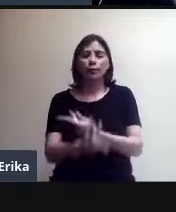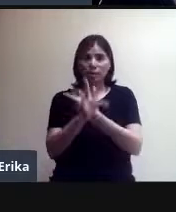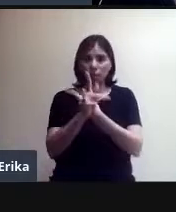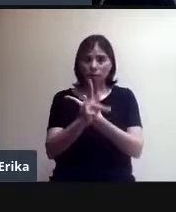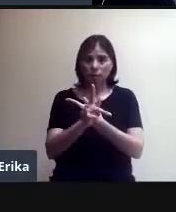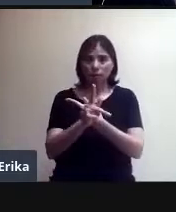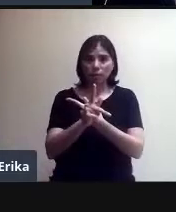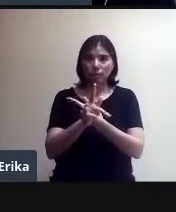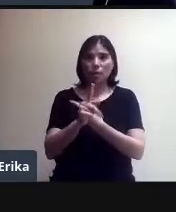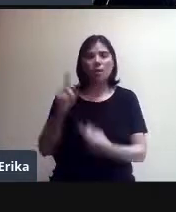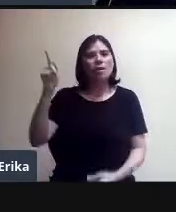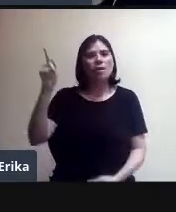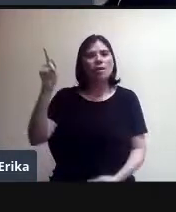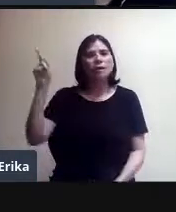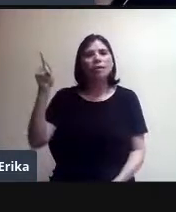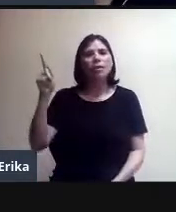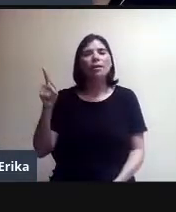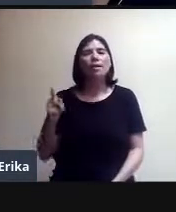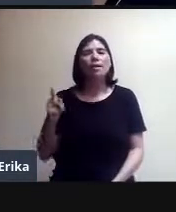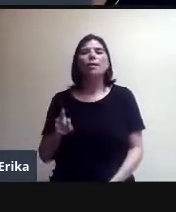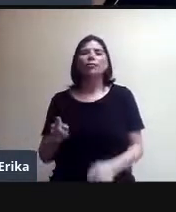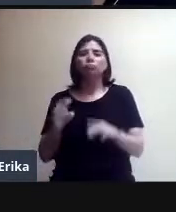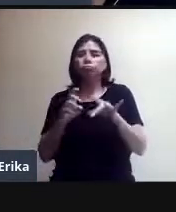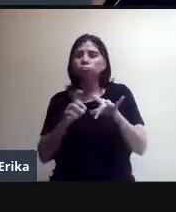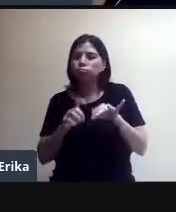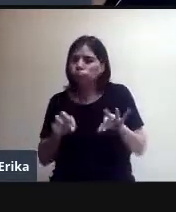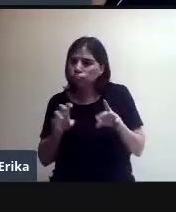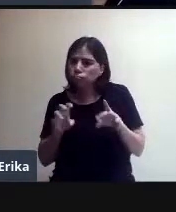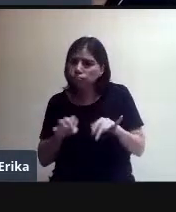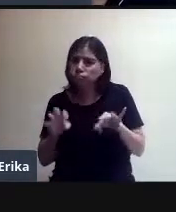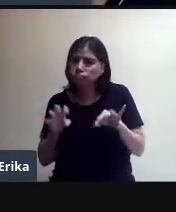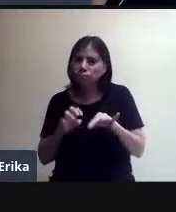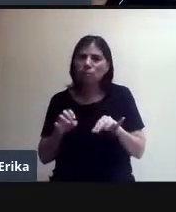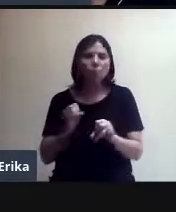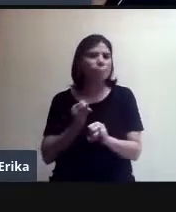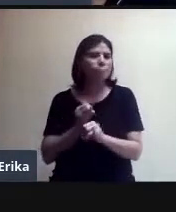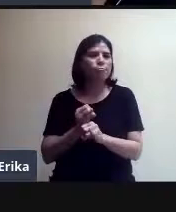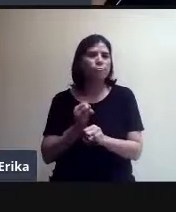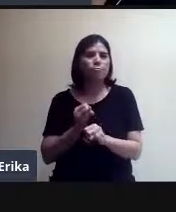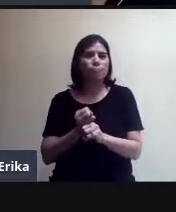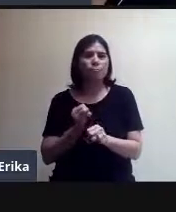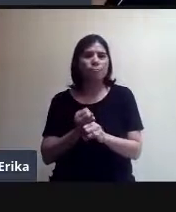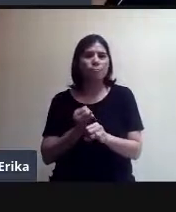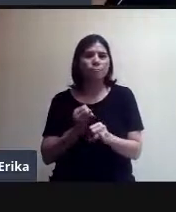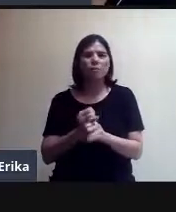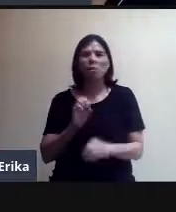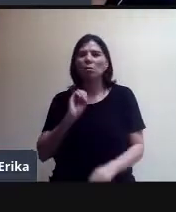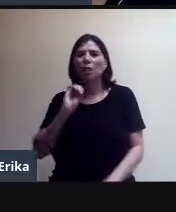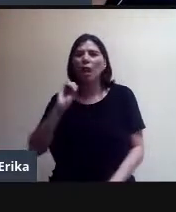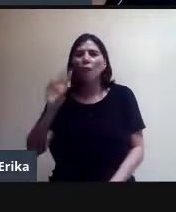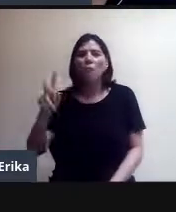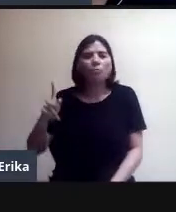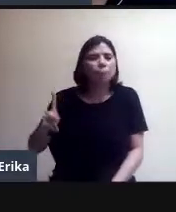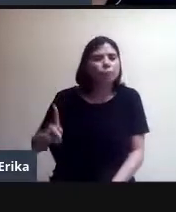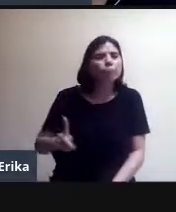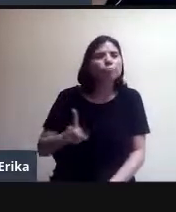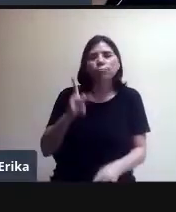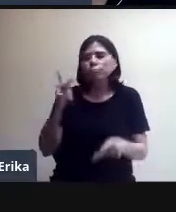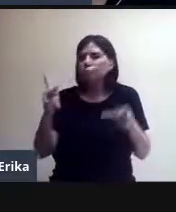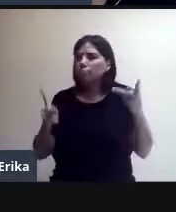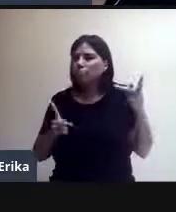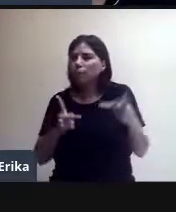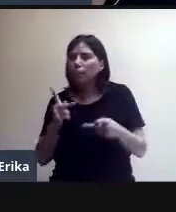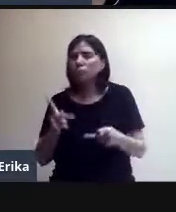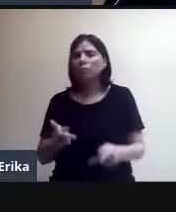Aquí podemos enviar nuestras preguntas o podemos, si somos los invitados, los